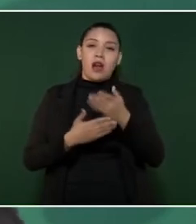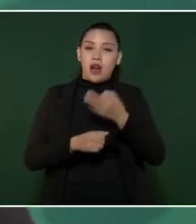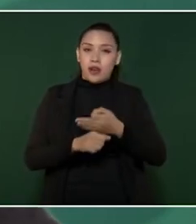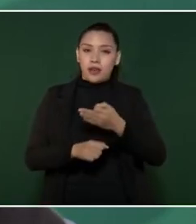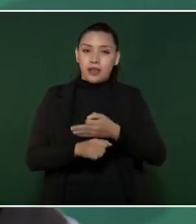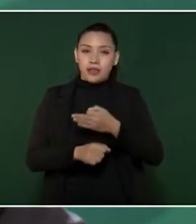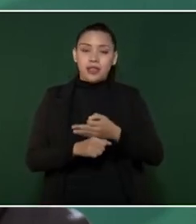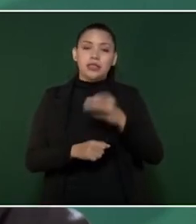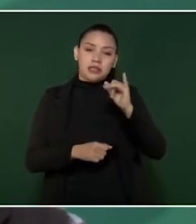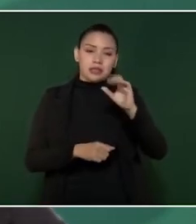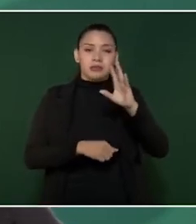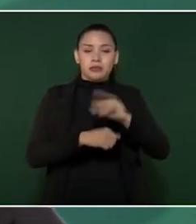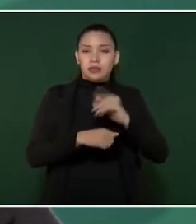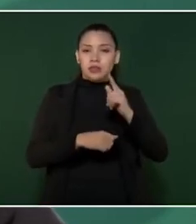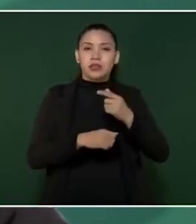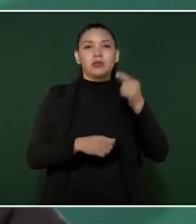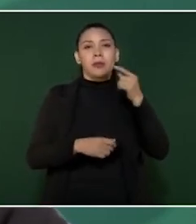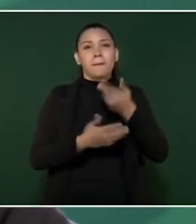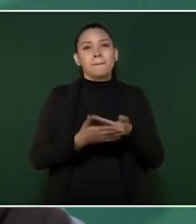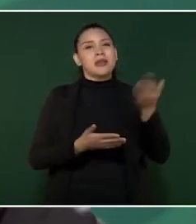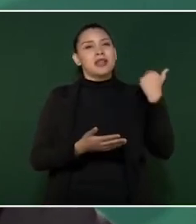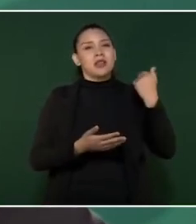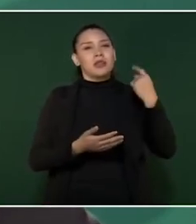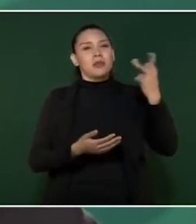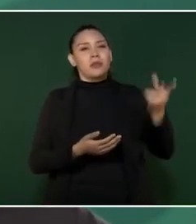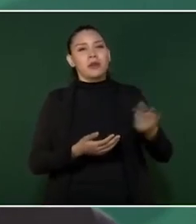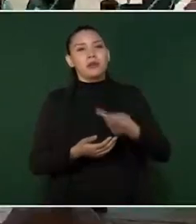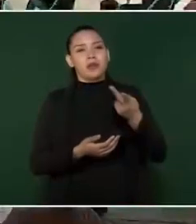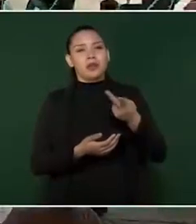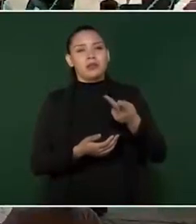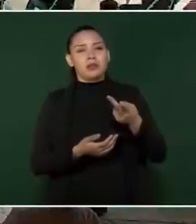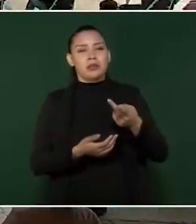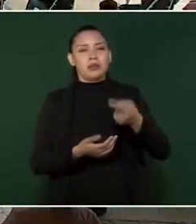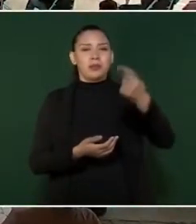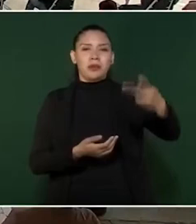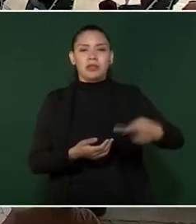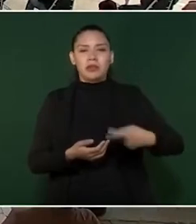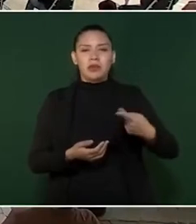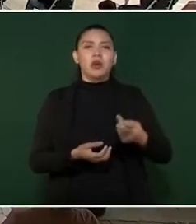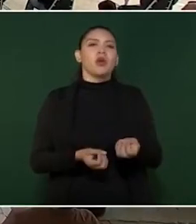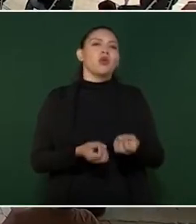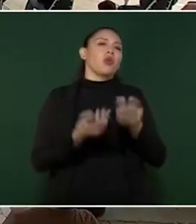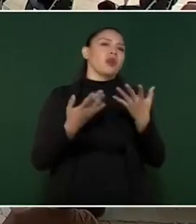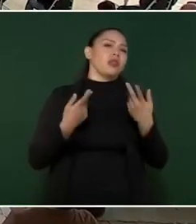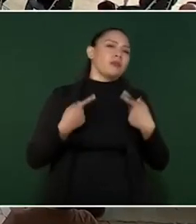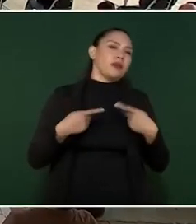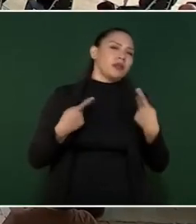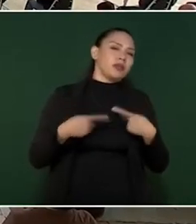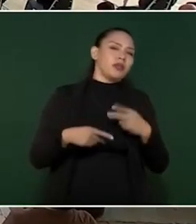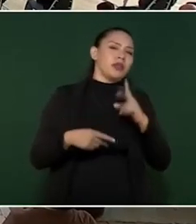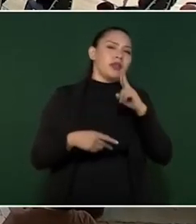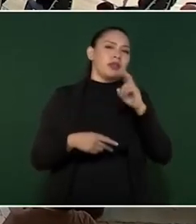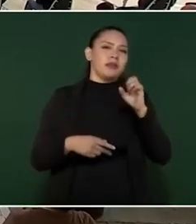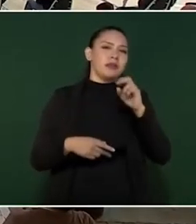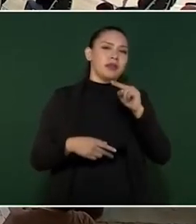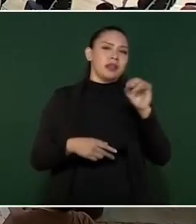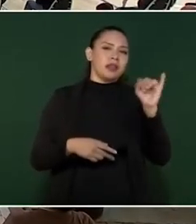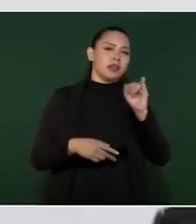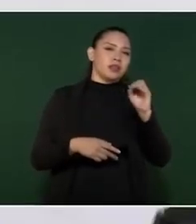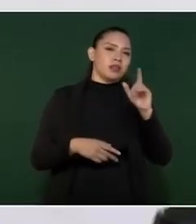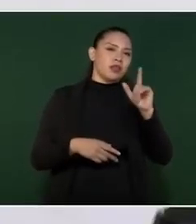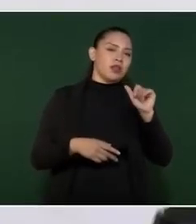Me preguntaste tú el otro día cuántos o cuántas venezolanas y venezolanos hay en México